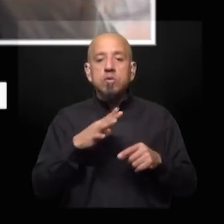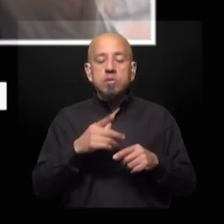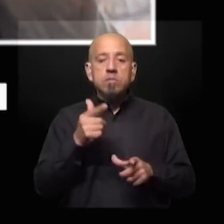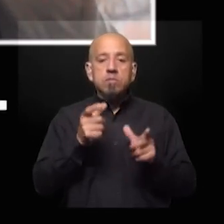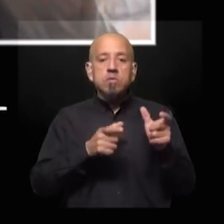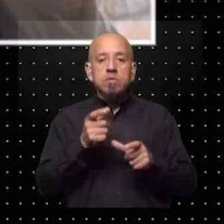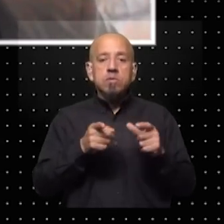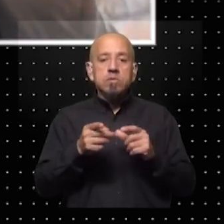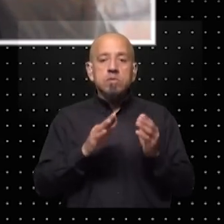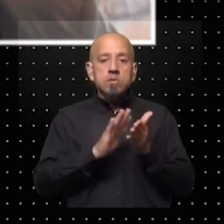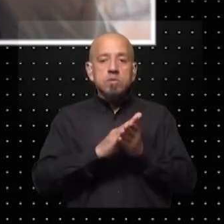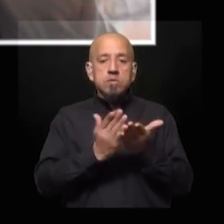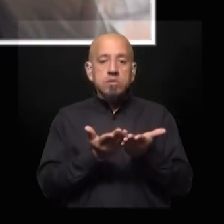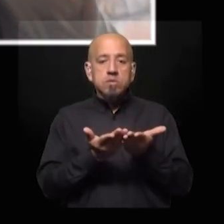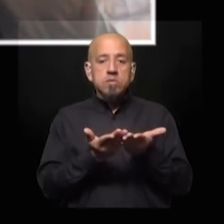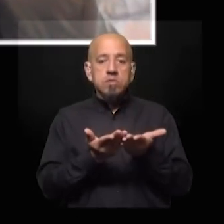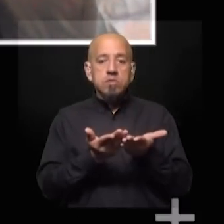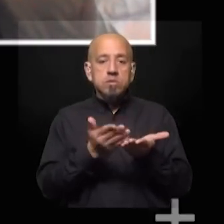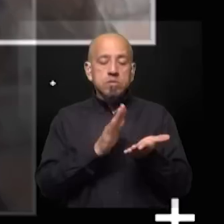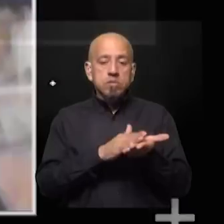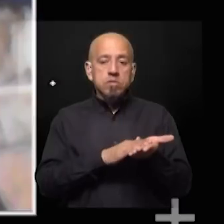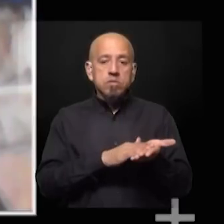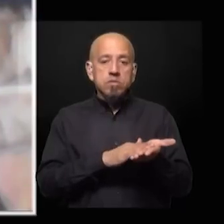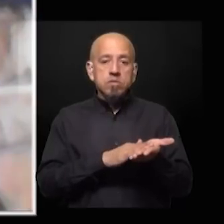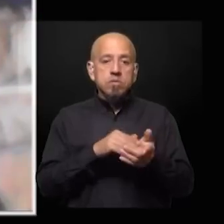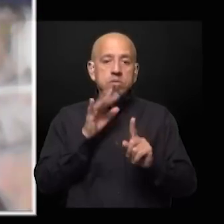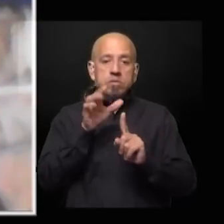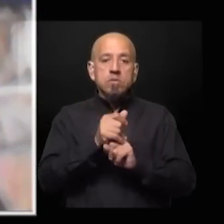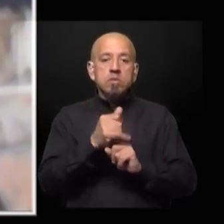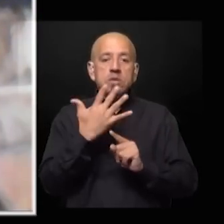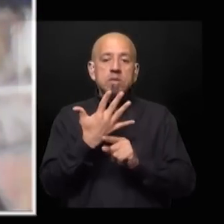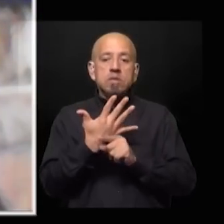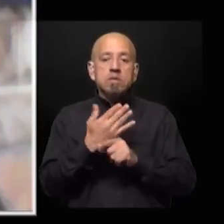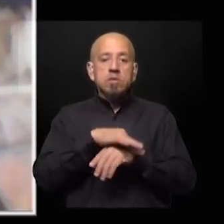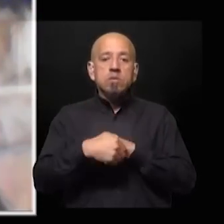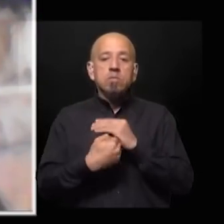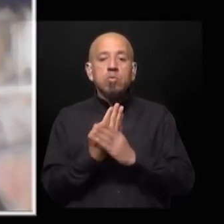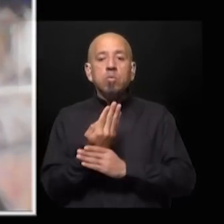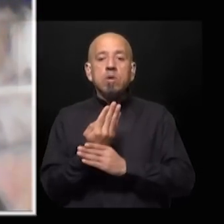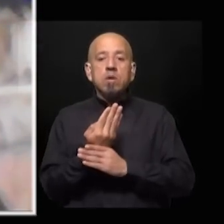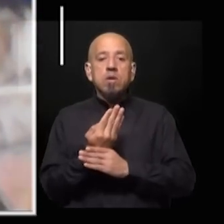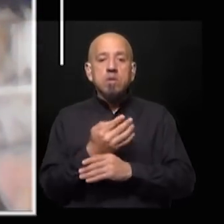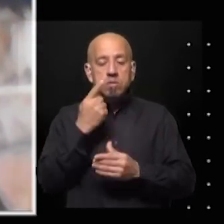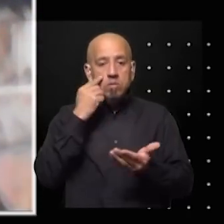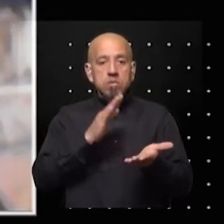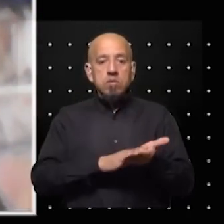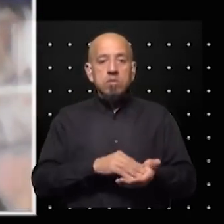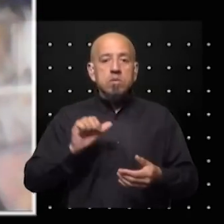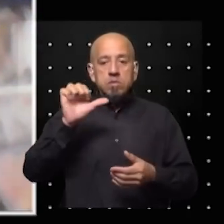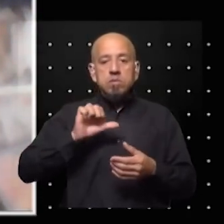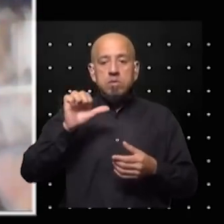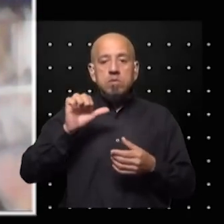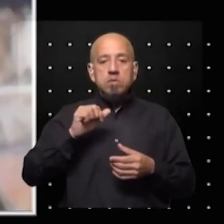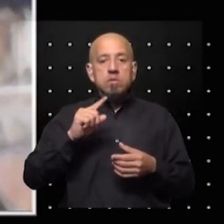personas que figuraban en unos papeles y las detuvieron a las cinco de la mañana sin condena sin prueba sin nada empresarios